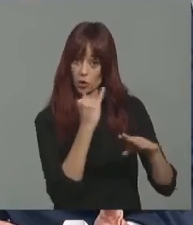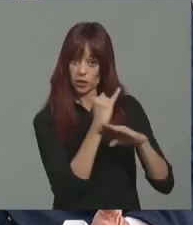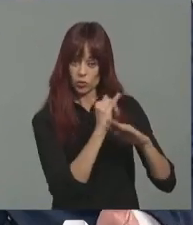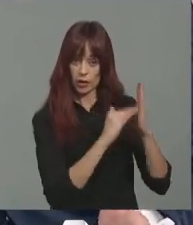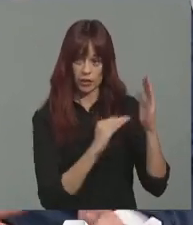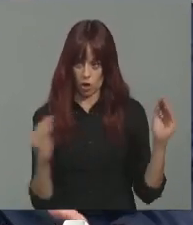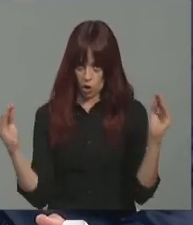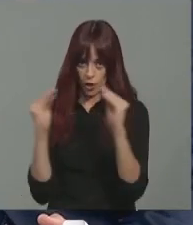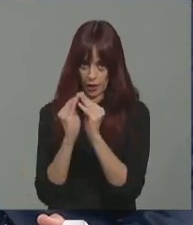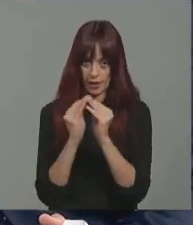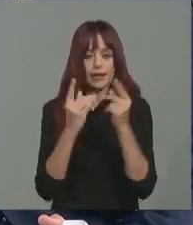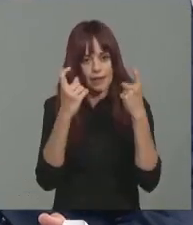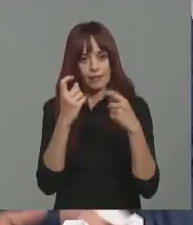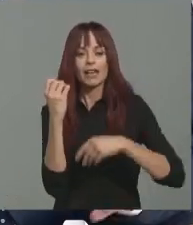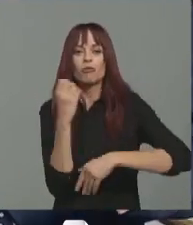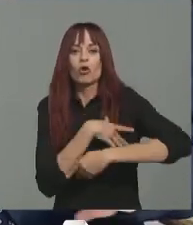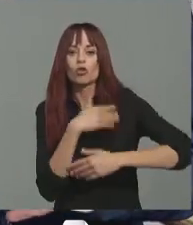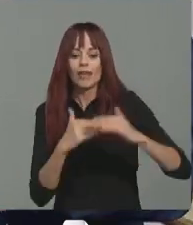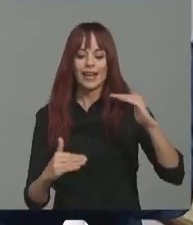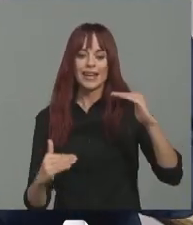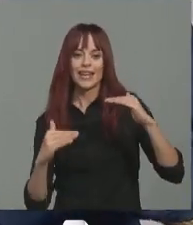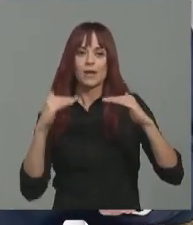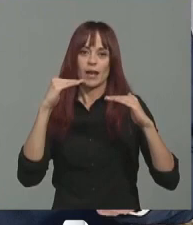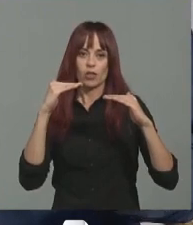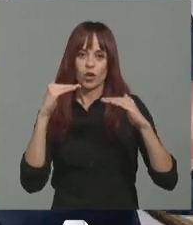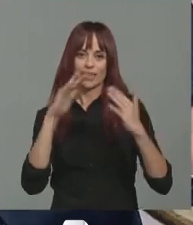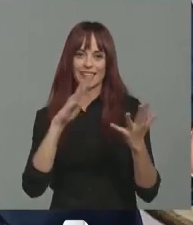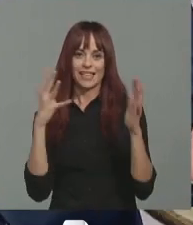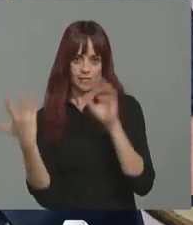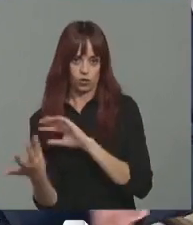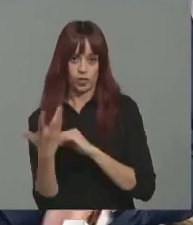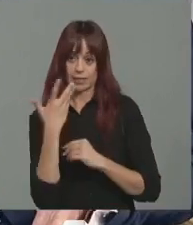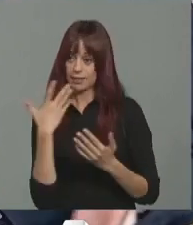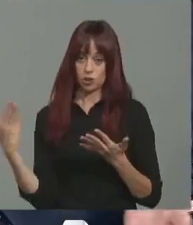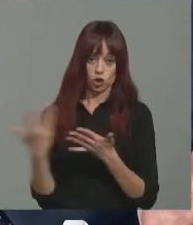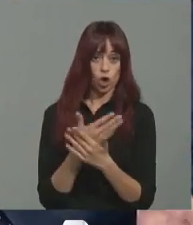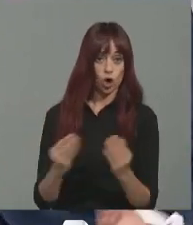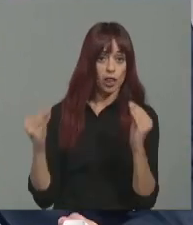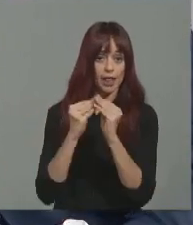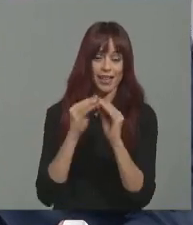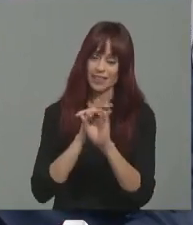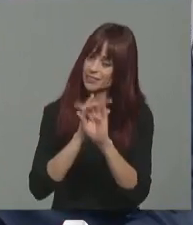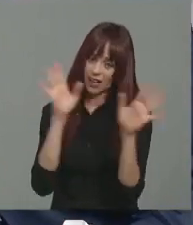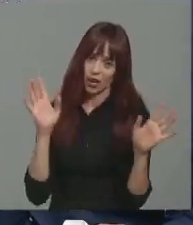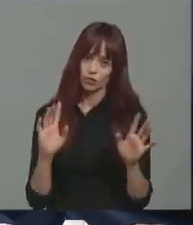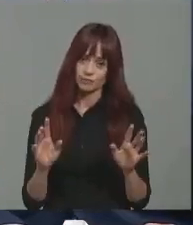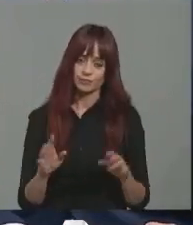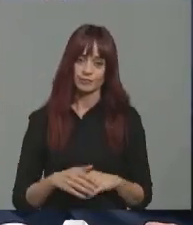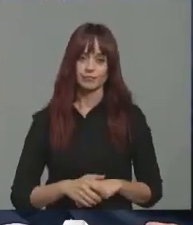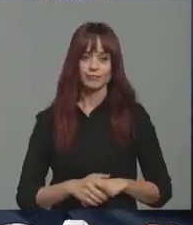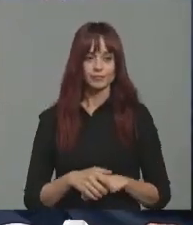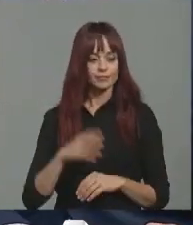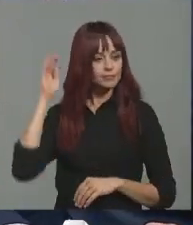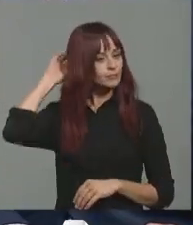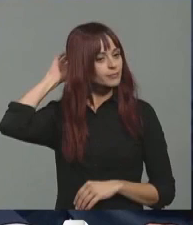misma necesidad de articular un fondo de nivelación transitorio. Pero yo creo que si todos los expertos coinciden, mire, yo creo que es claro. Me gustaría que para